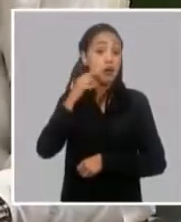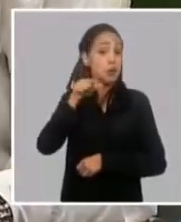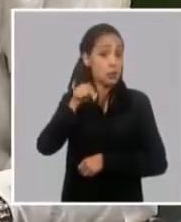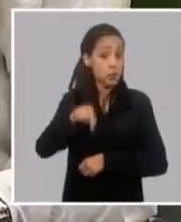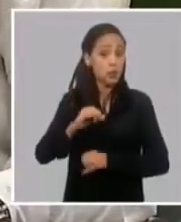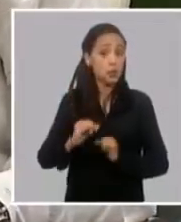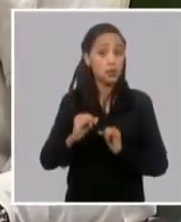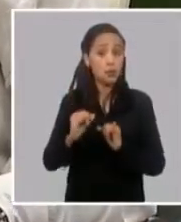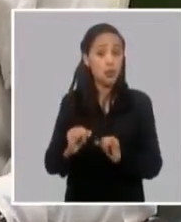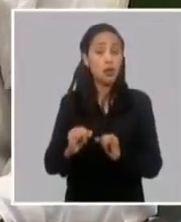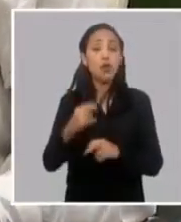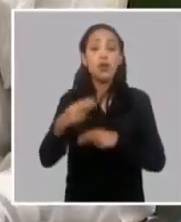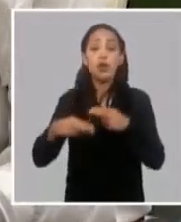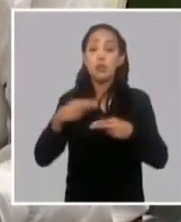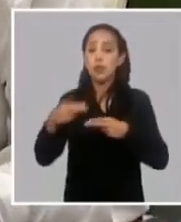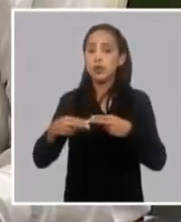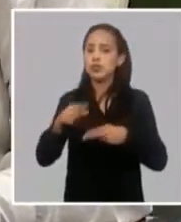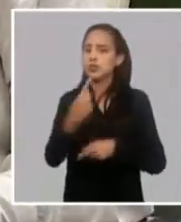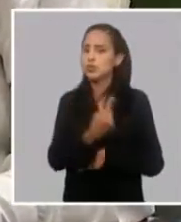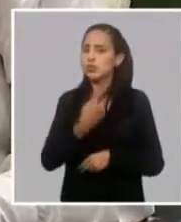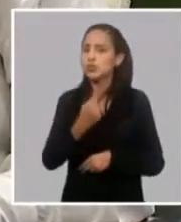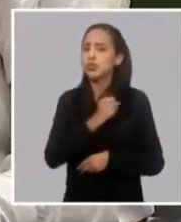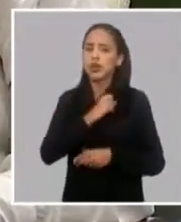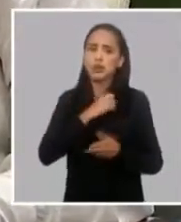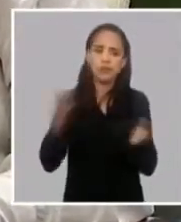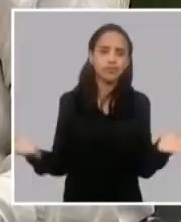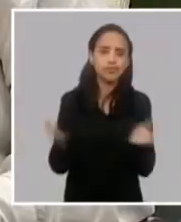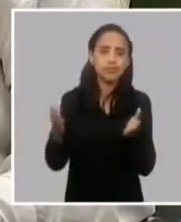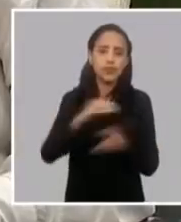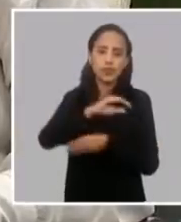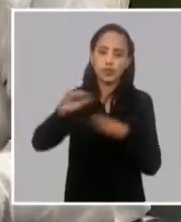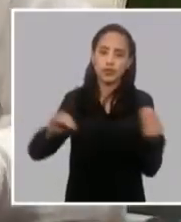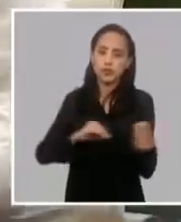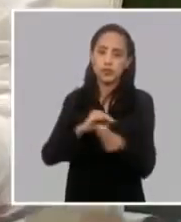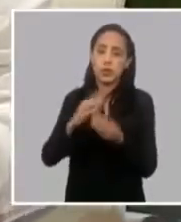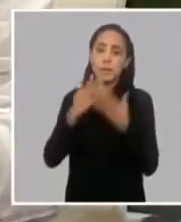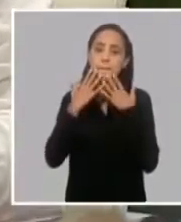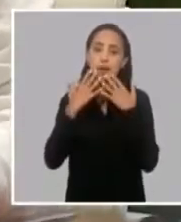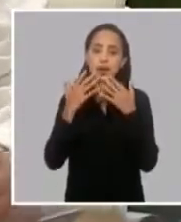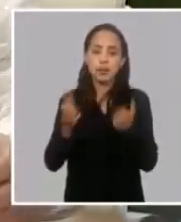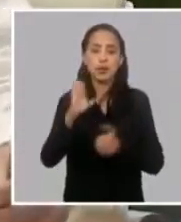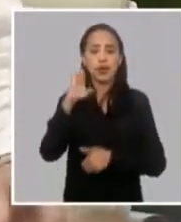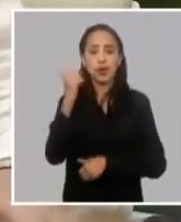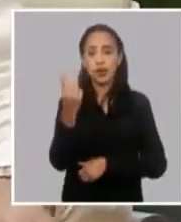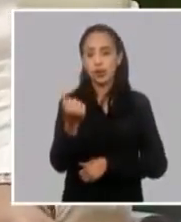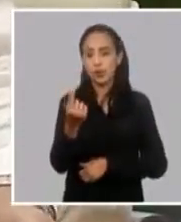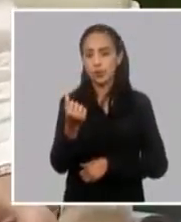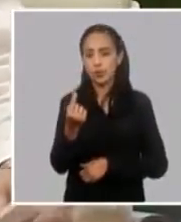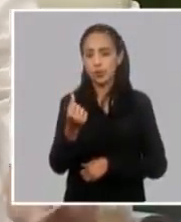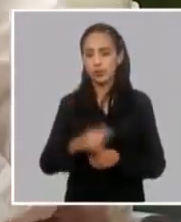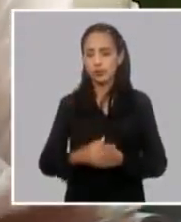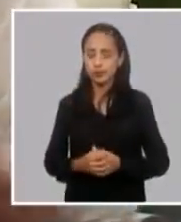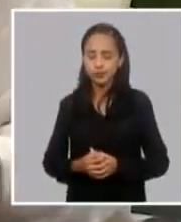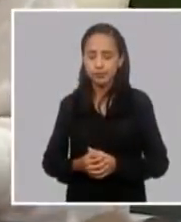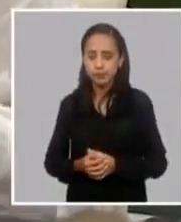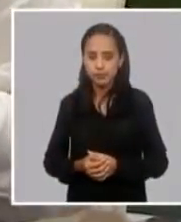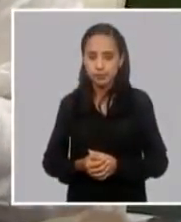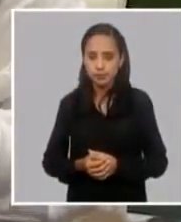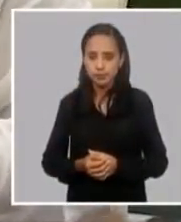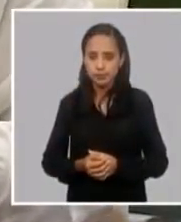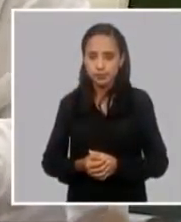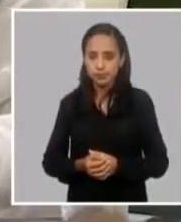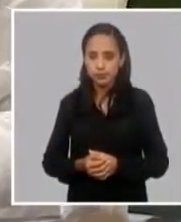como hemos planteado impulsando todas estas transformaciones para bien de nuestra economía o sea que las noticias son esas en lo esencial